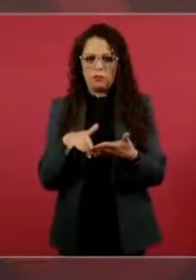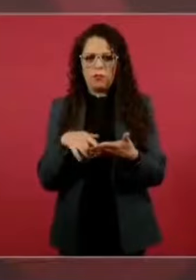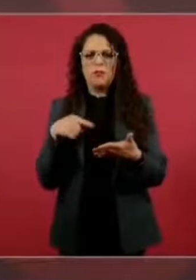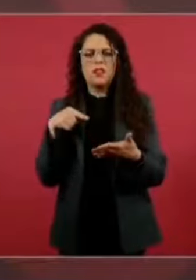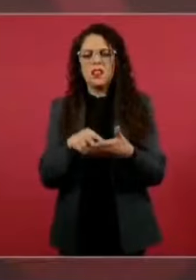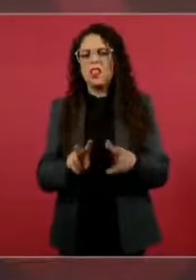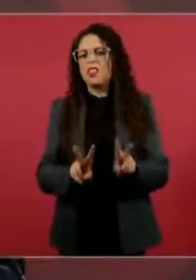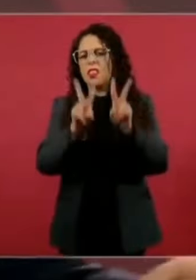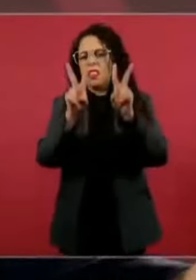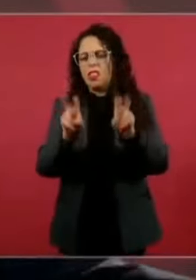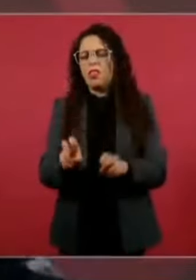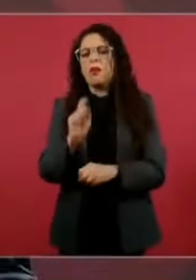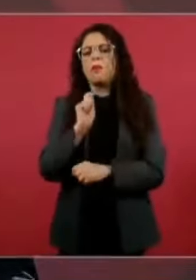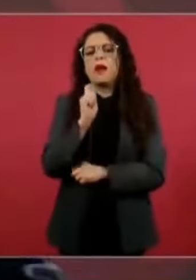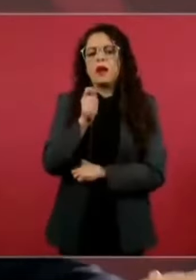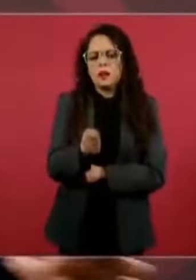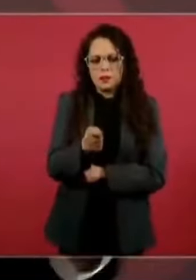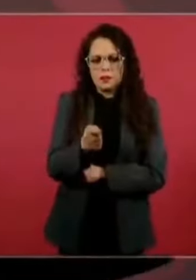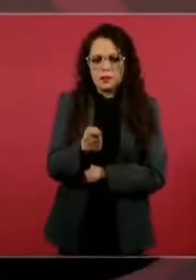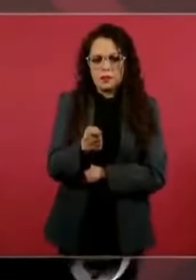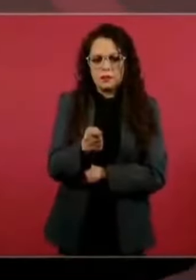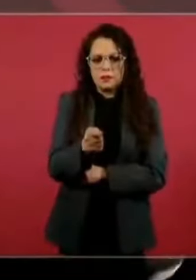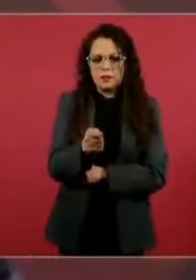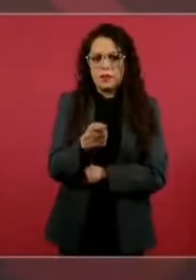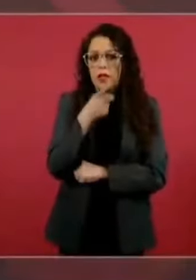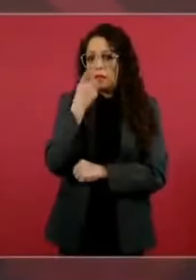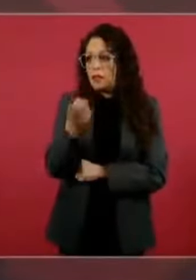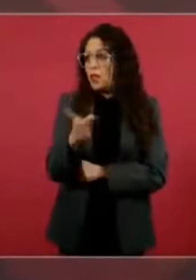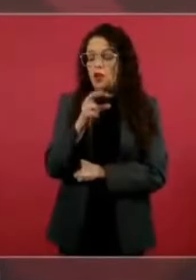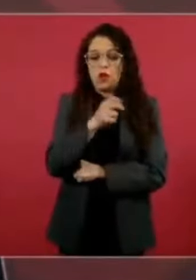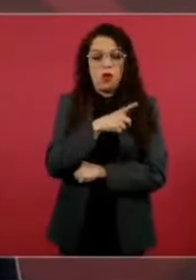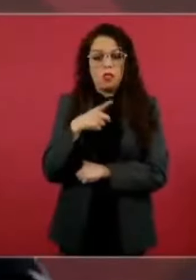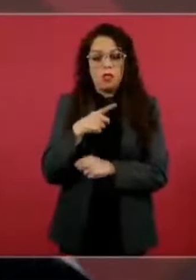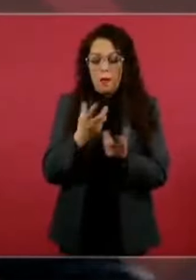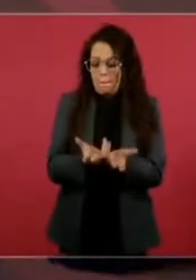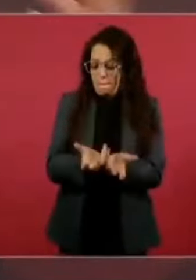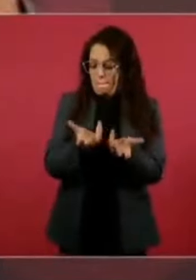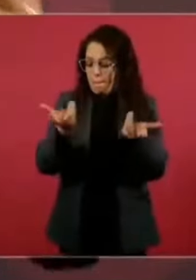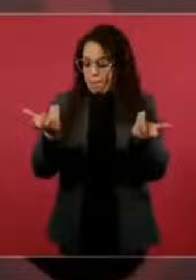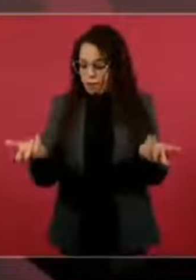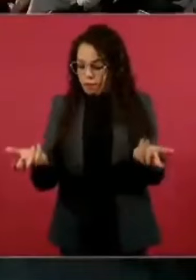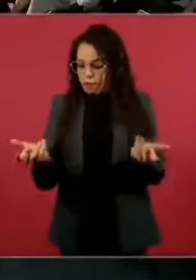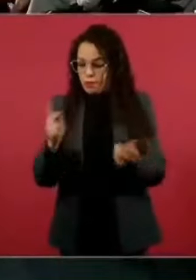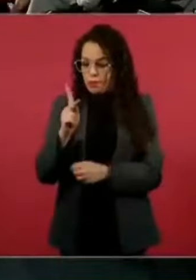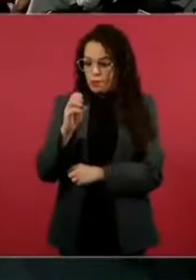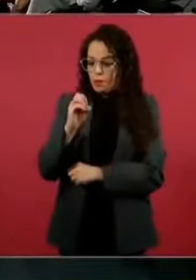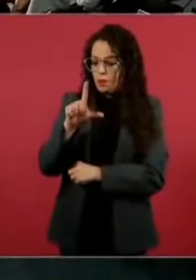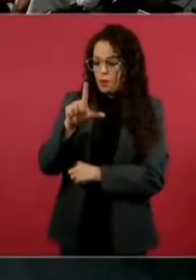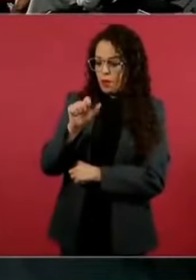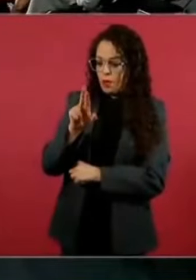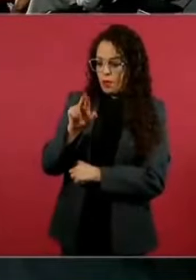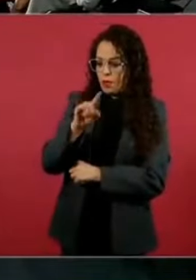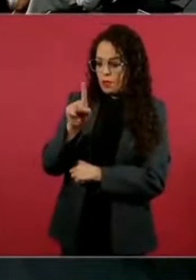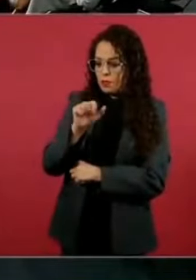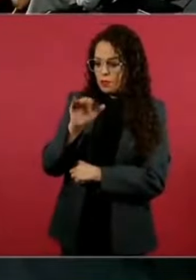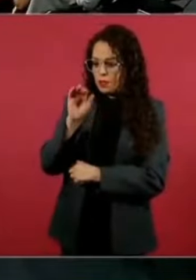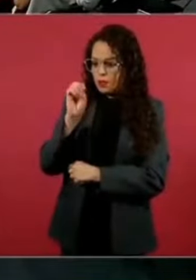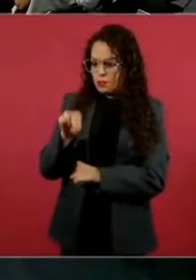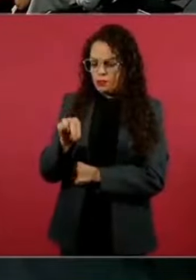que dicen que no debe de haber polarización. pues sí hay polarización en la democracia,